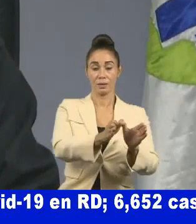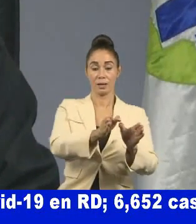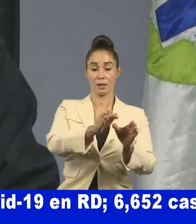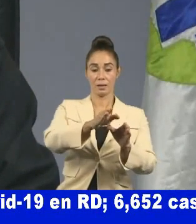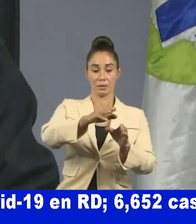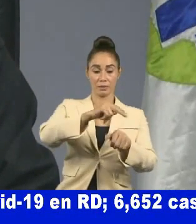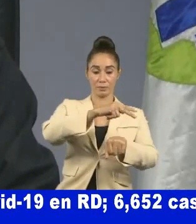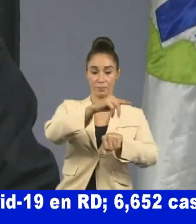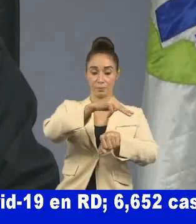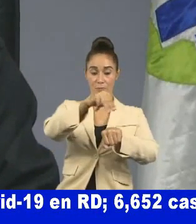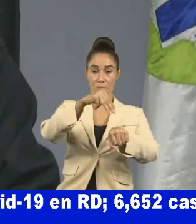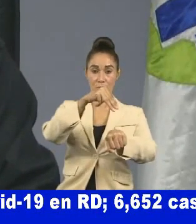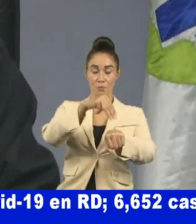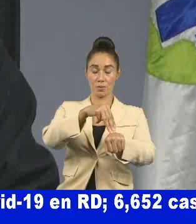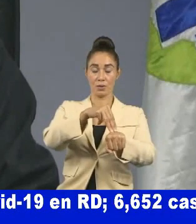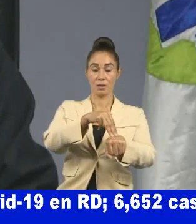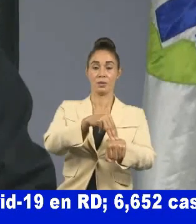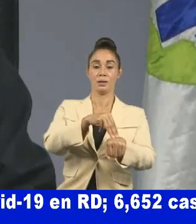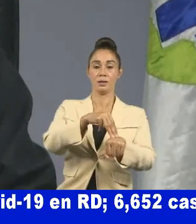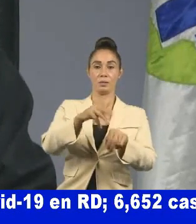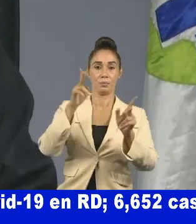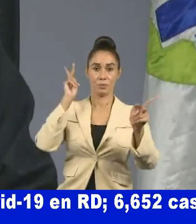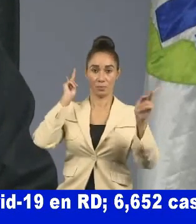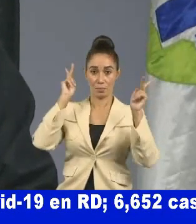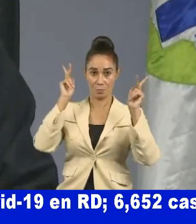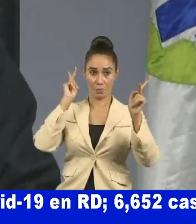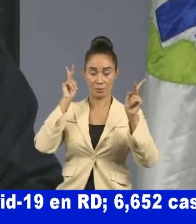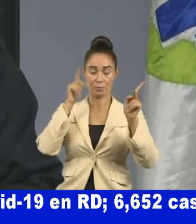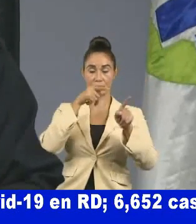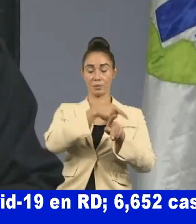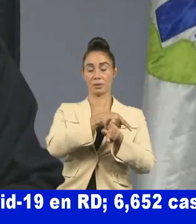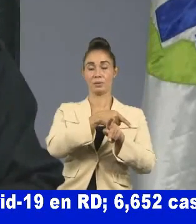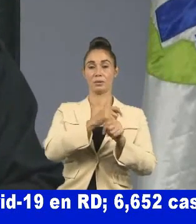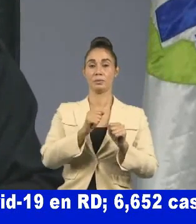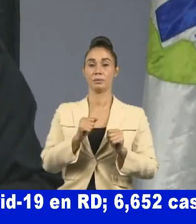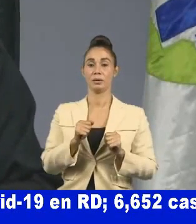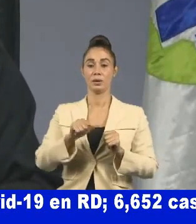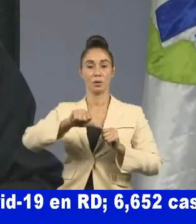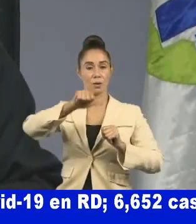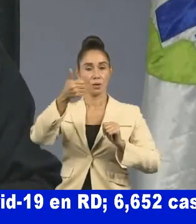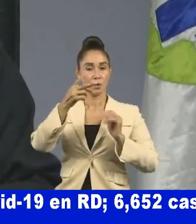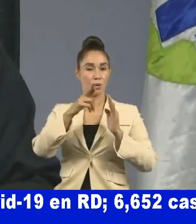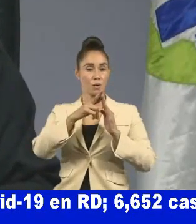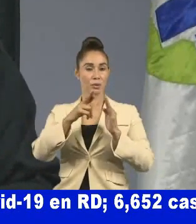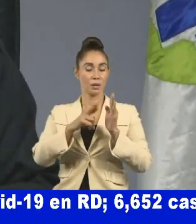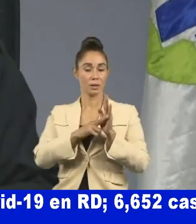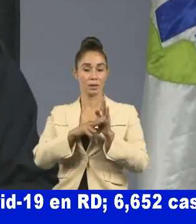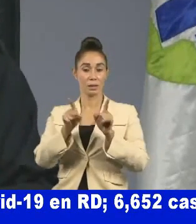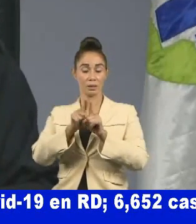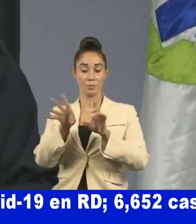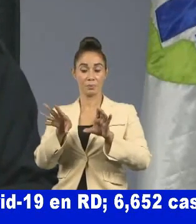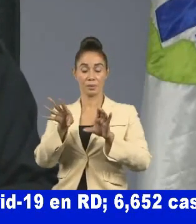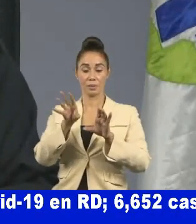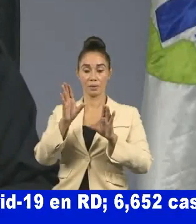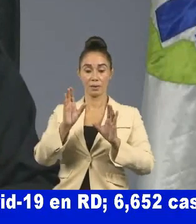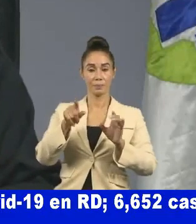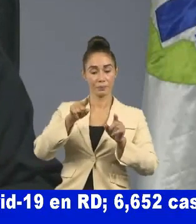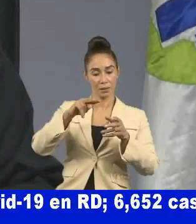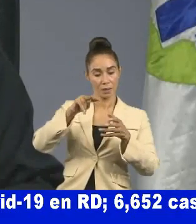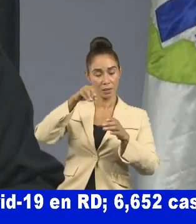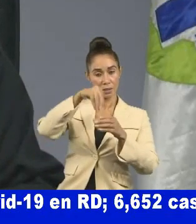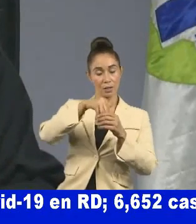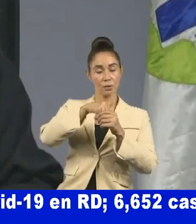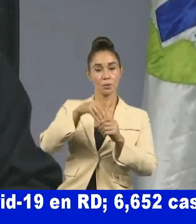del municipio cabecera de Puerto Plata, incluyen la búsqueda,